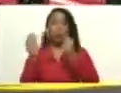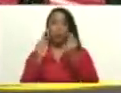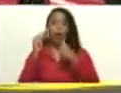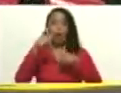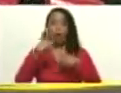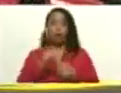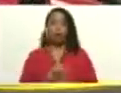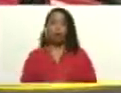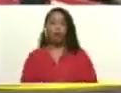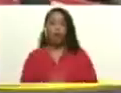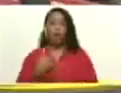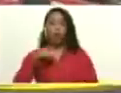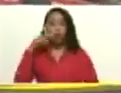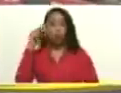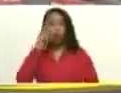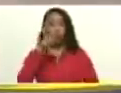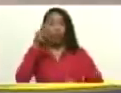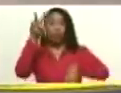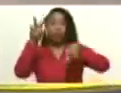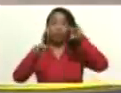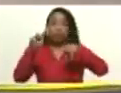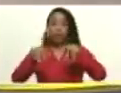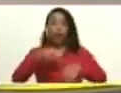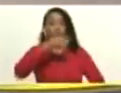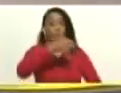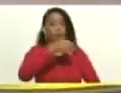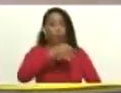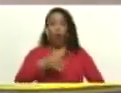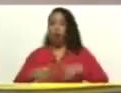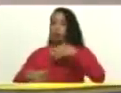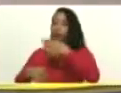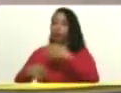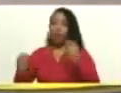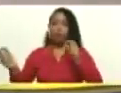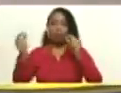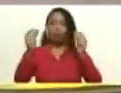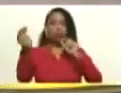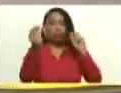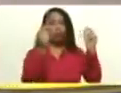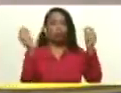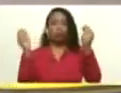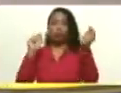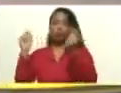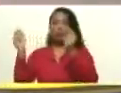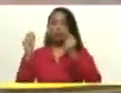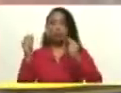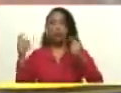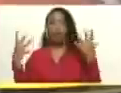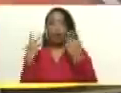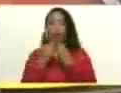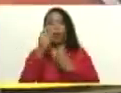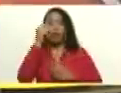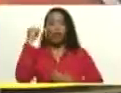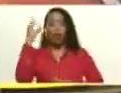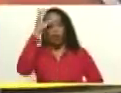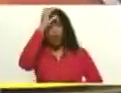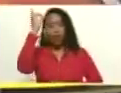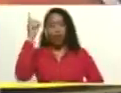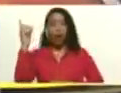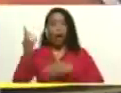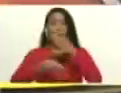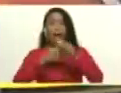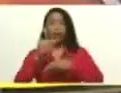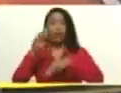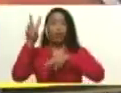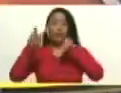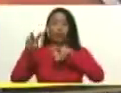hemos visto la exposición de el compañero Diosdado Cabello que ha hecho una